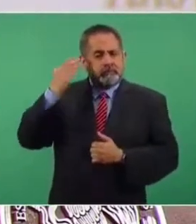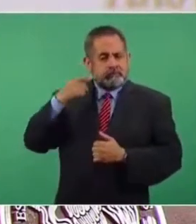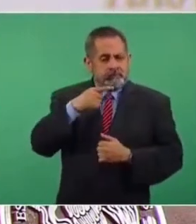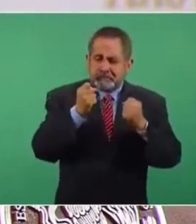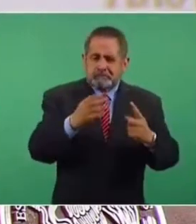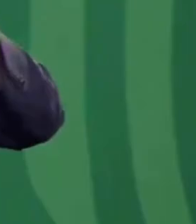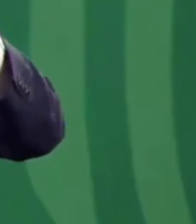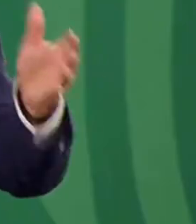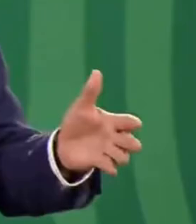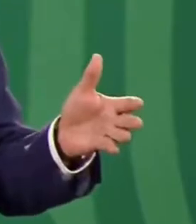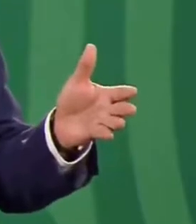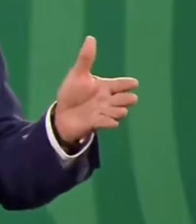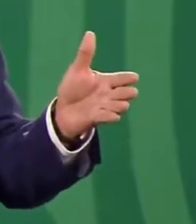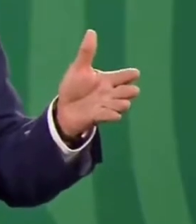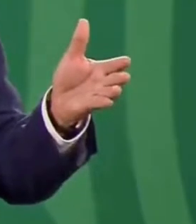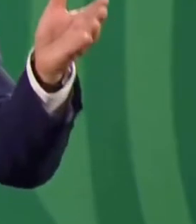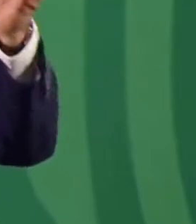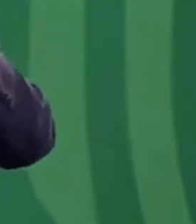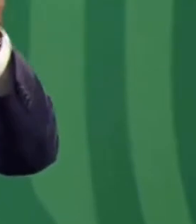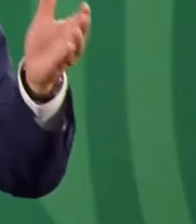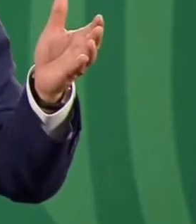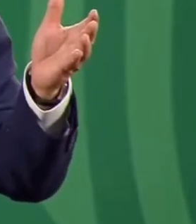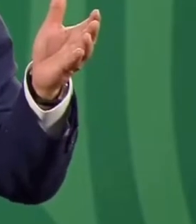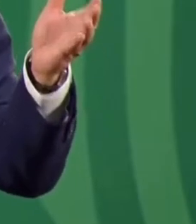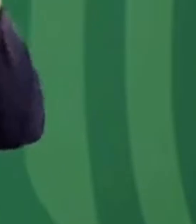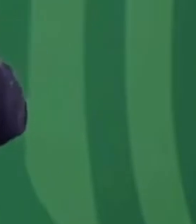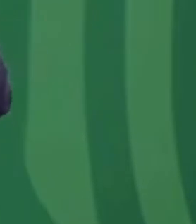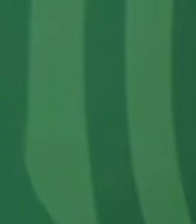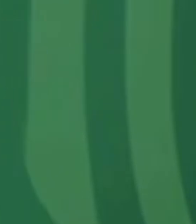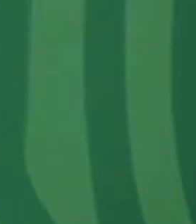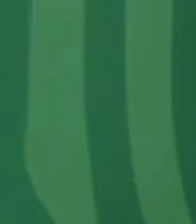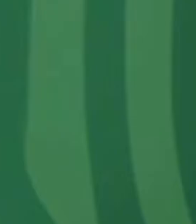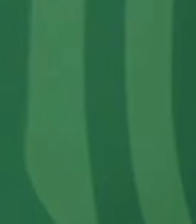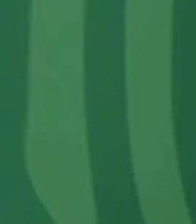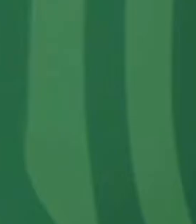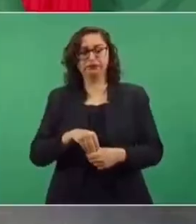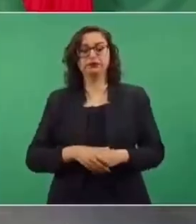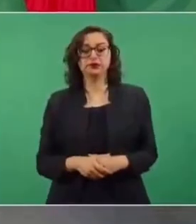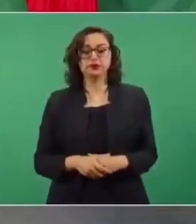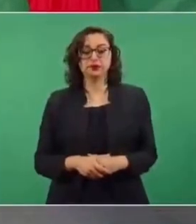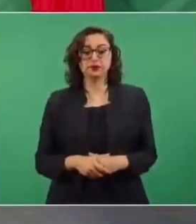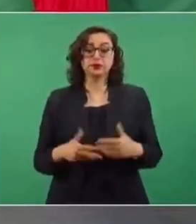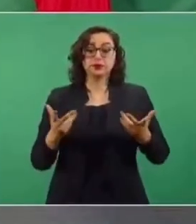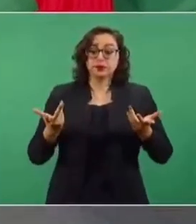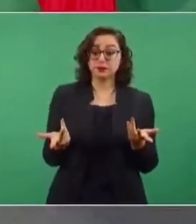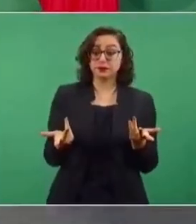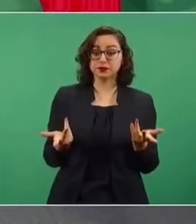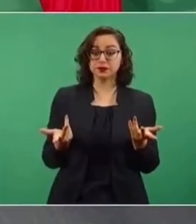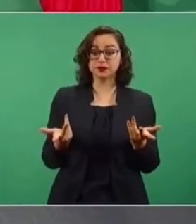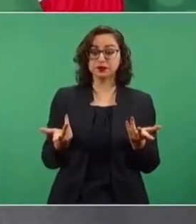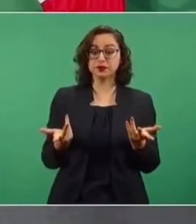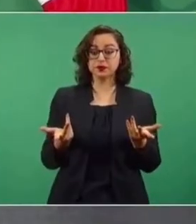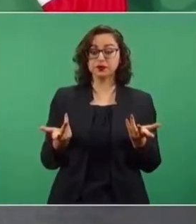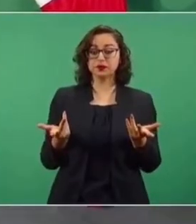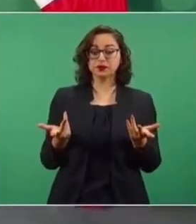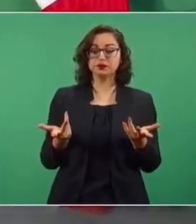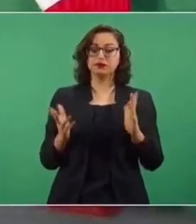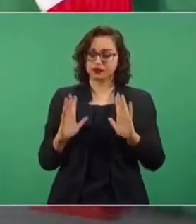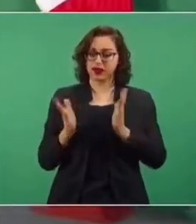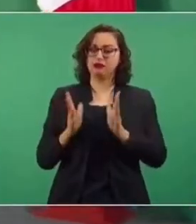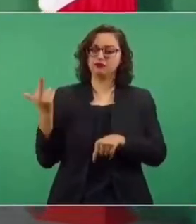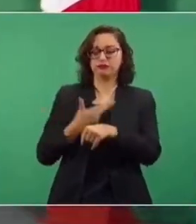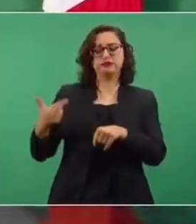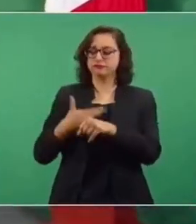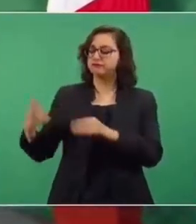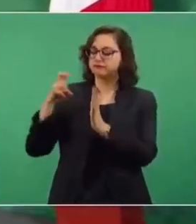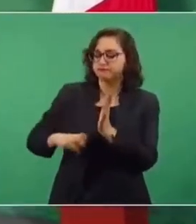muchos comisionados, es decir, trabajadores de Pemex, que hacían labores sindicales, entonces se hizo un ajuste